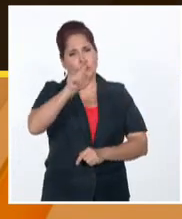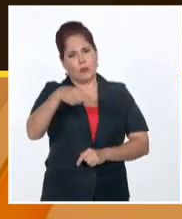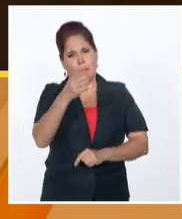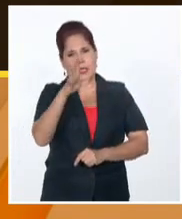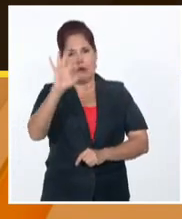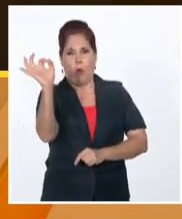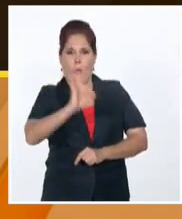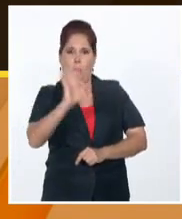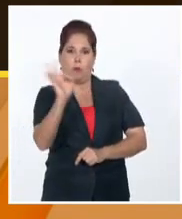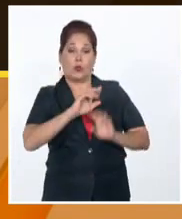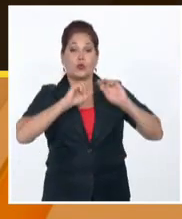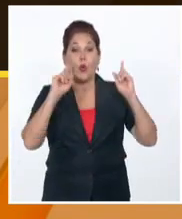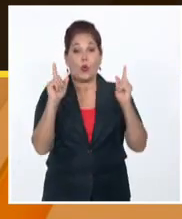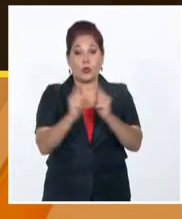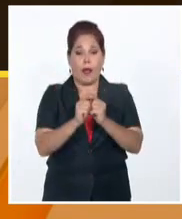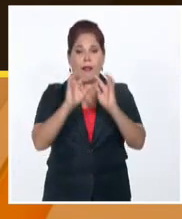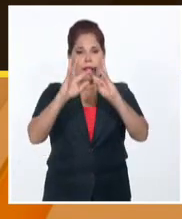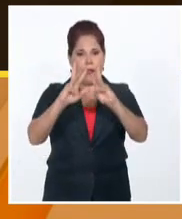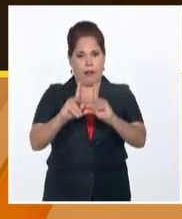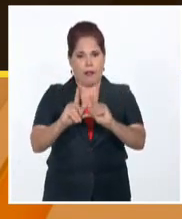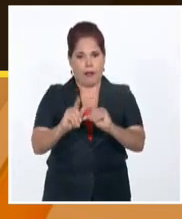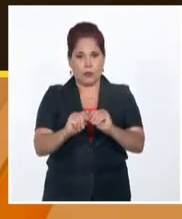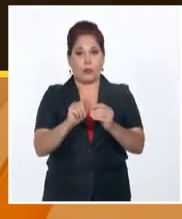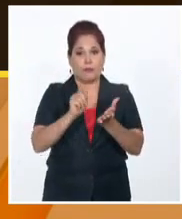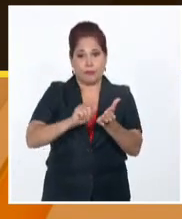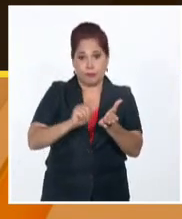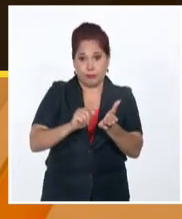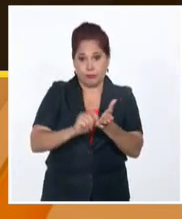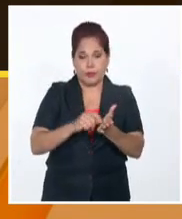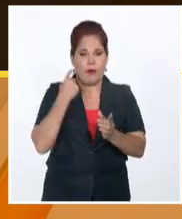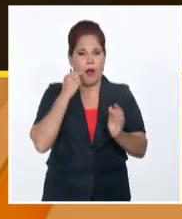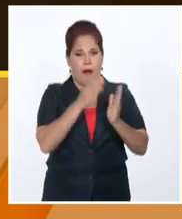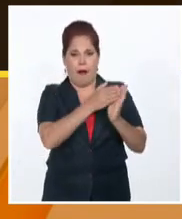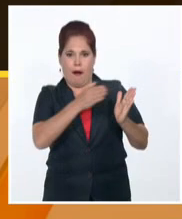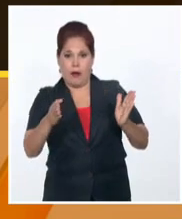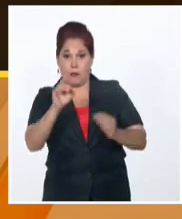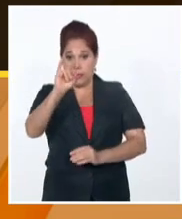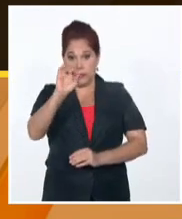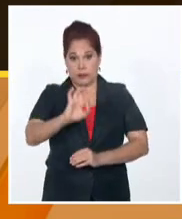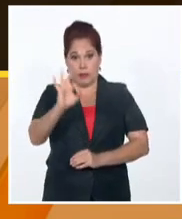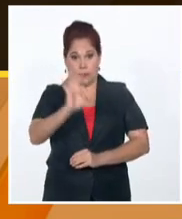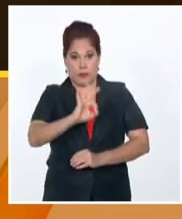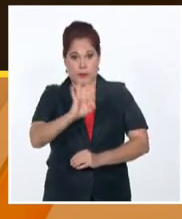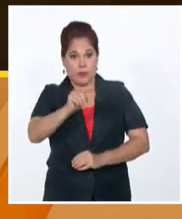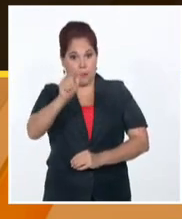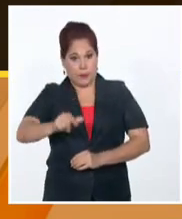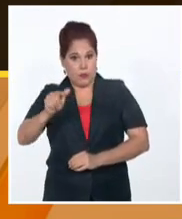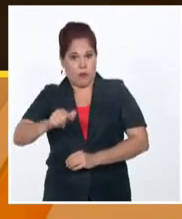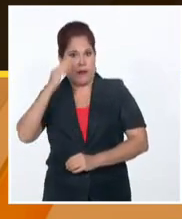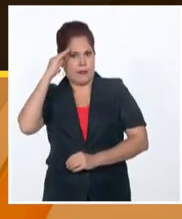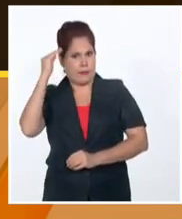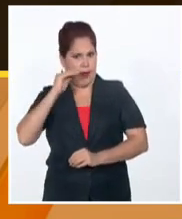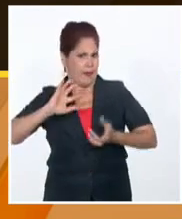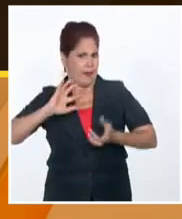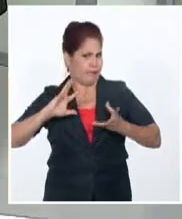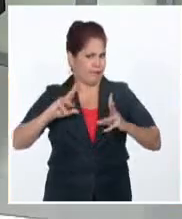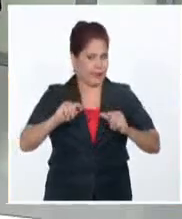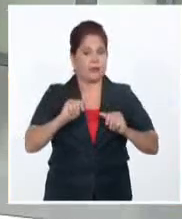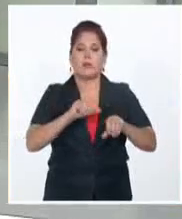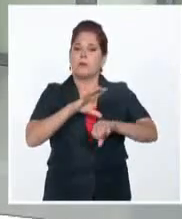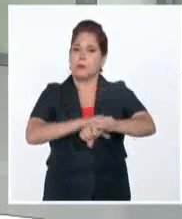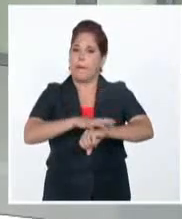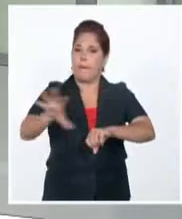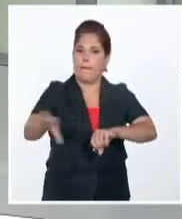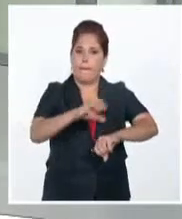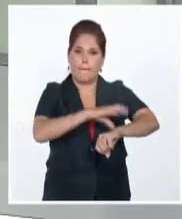% del total de delitos registrados en lo que va de año. El 60% de los autores de estos hechos delictivos fueron detenidos